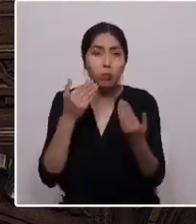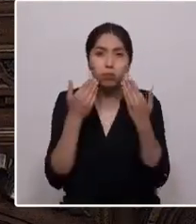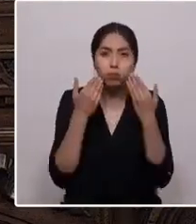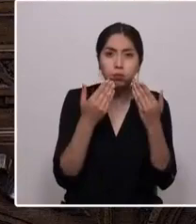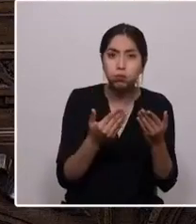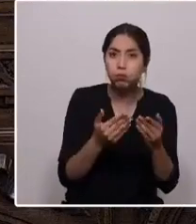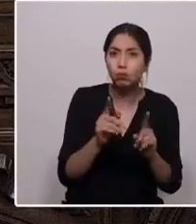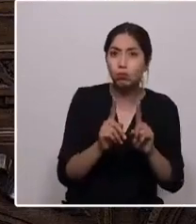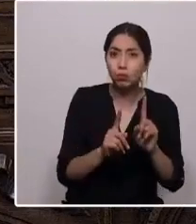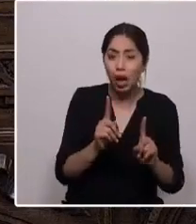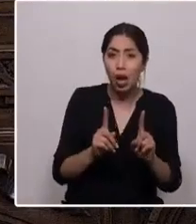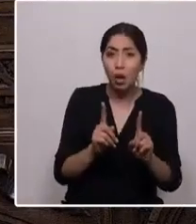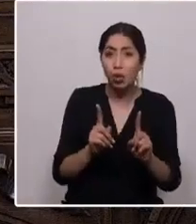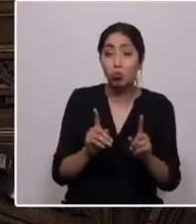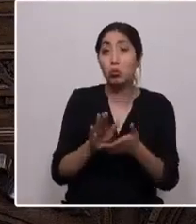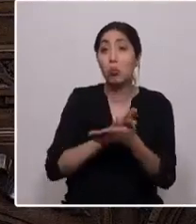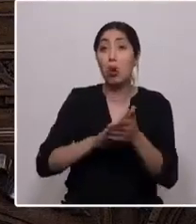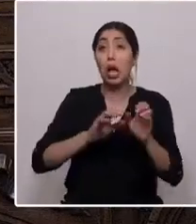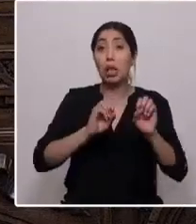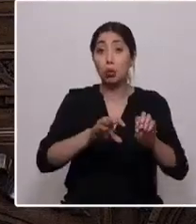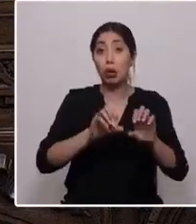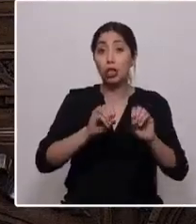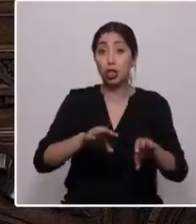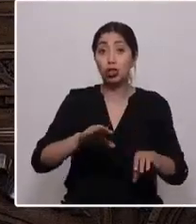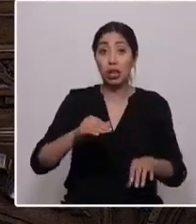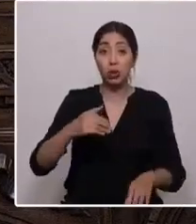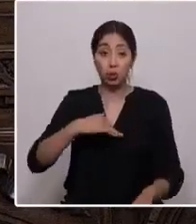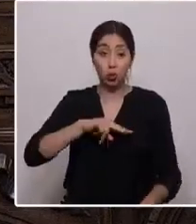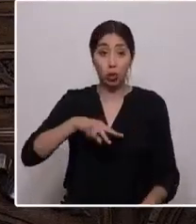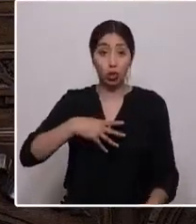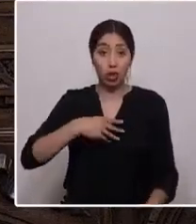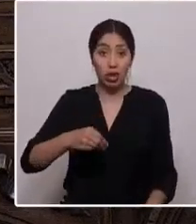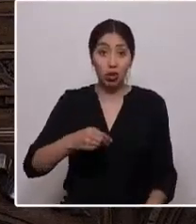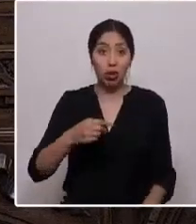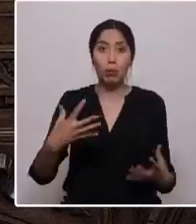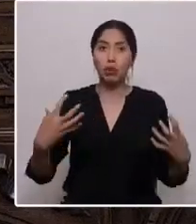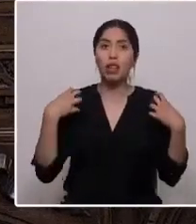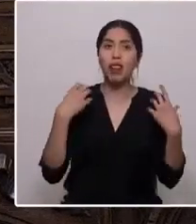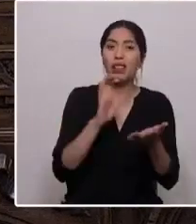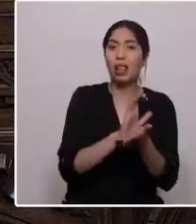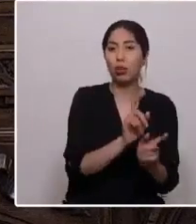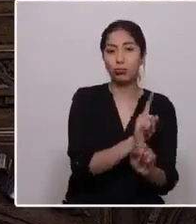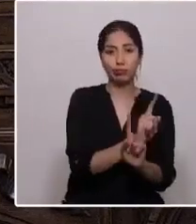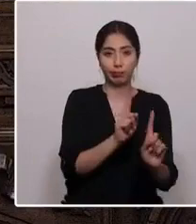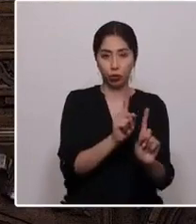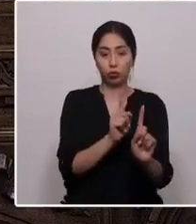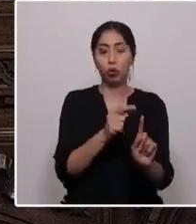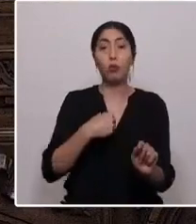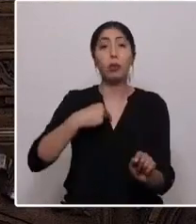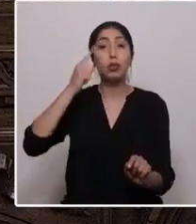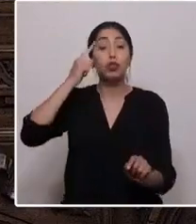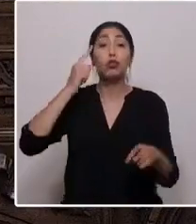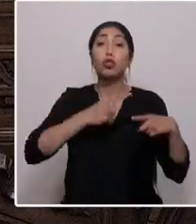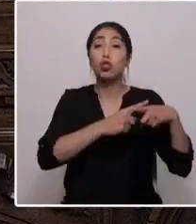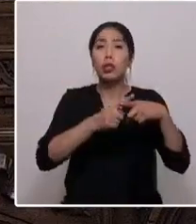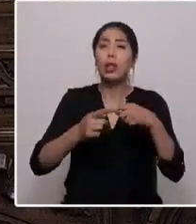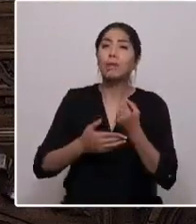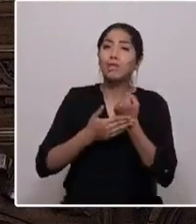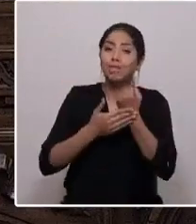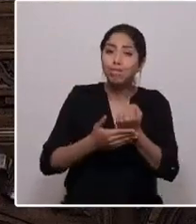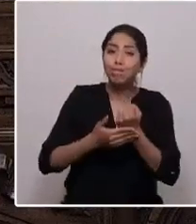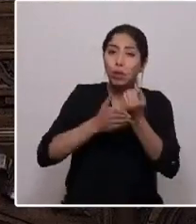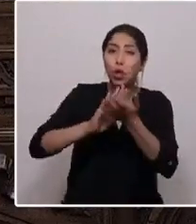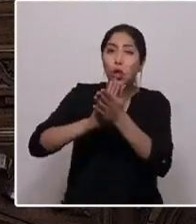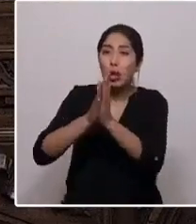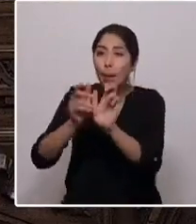le compete, como podría ser la educación de nuestros hijos. Creo también en una sociedad profundamente solidaria, donde todos sus integrantes